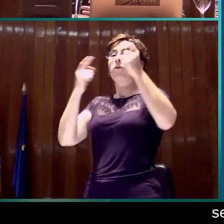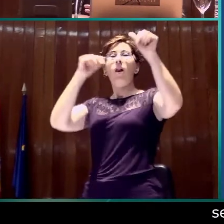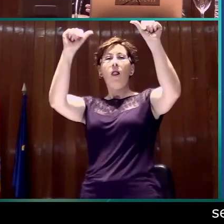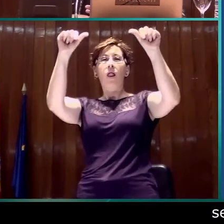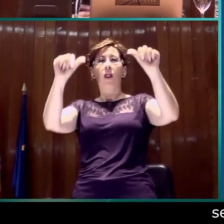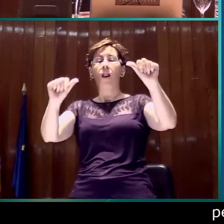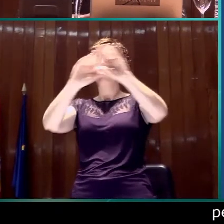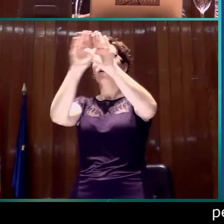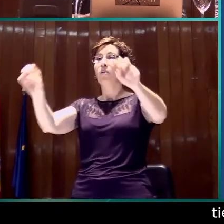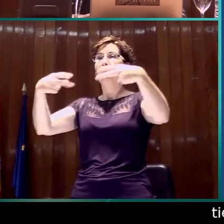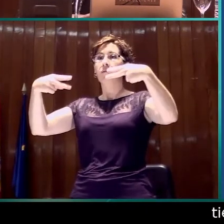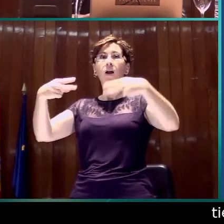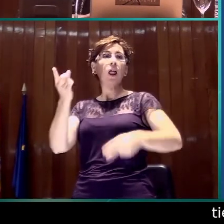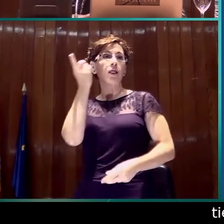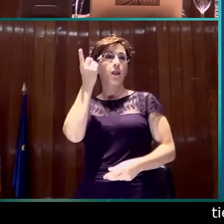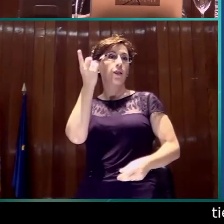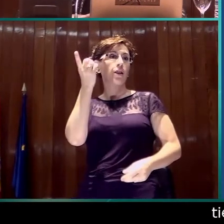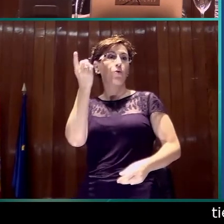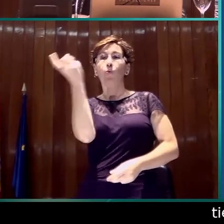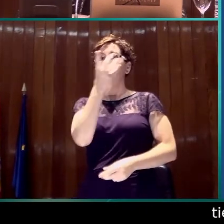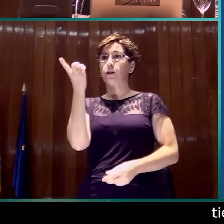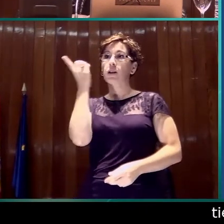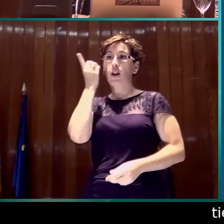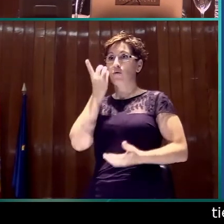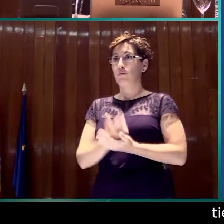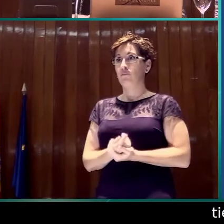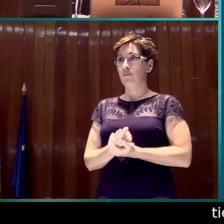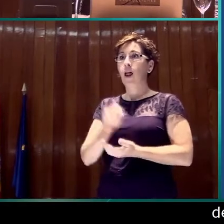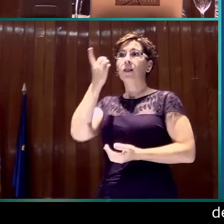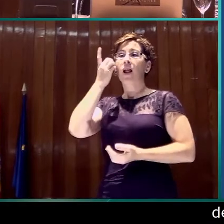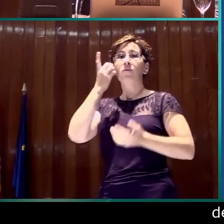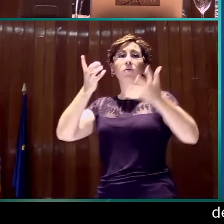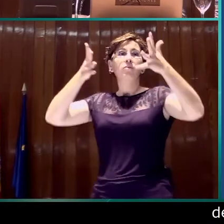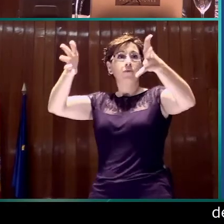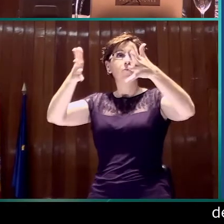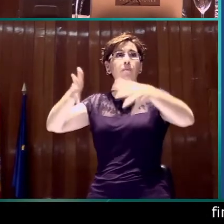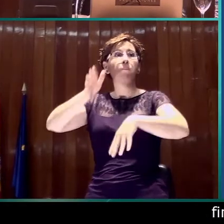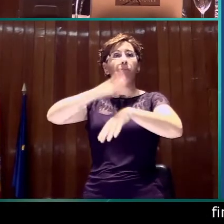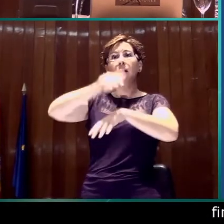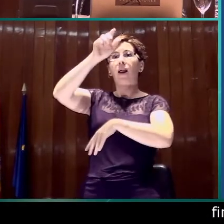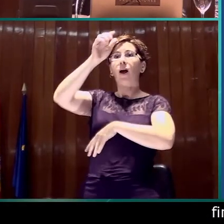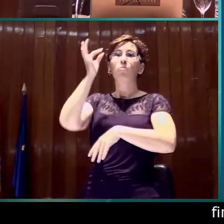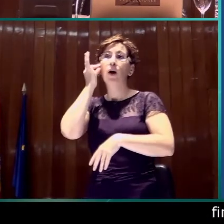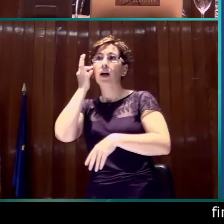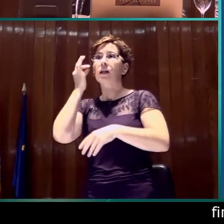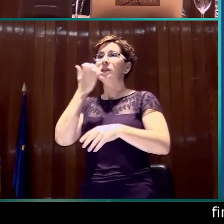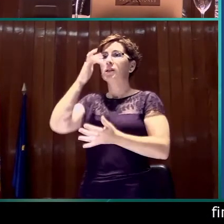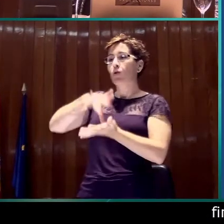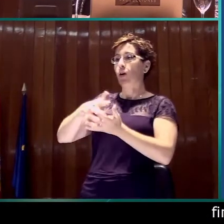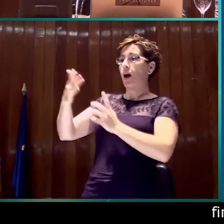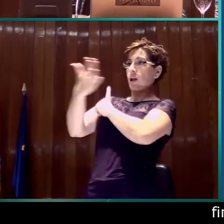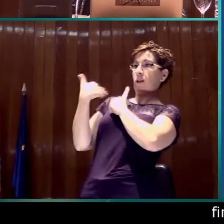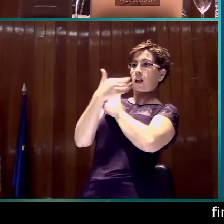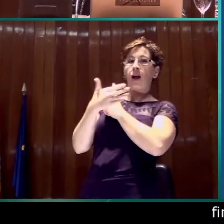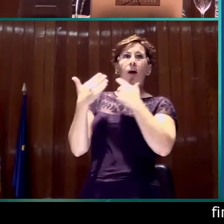de ayuda a las mujeres que son víctimas de la violencia de género y, sin embargo, no se hace referencia a un servicio mediante texto que también